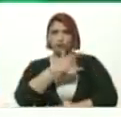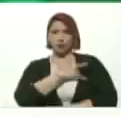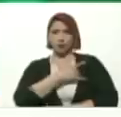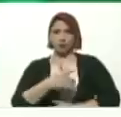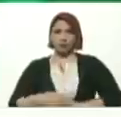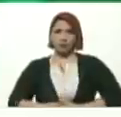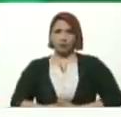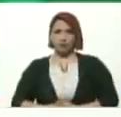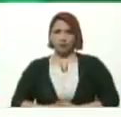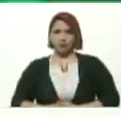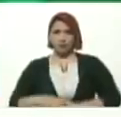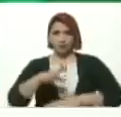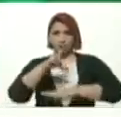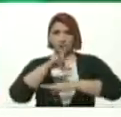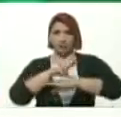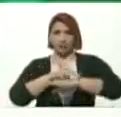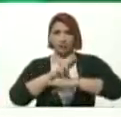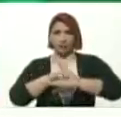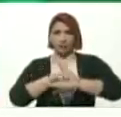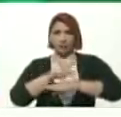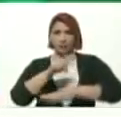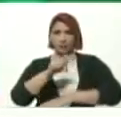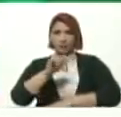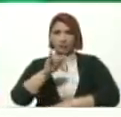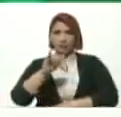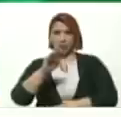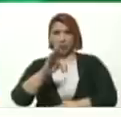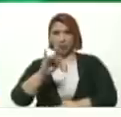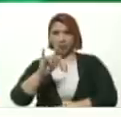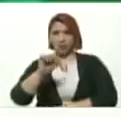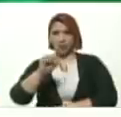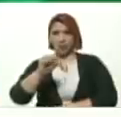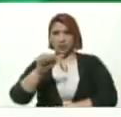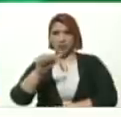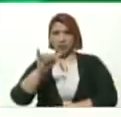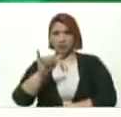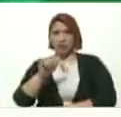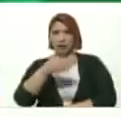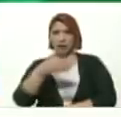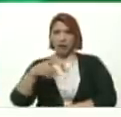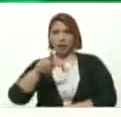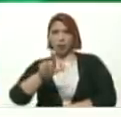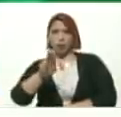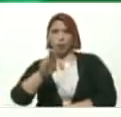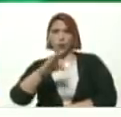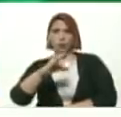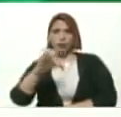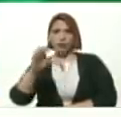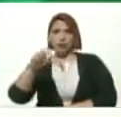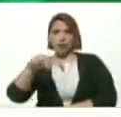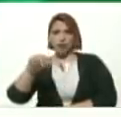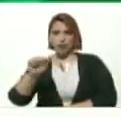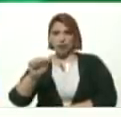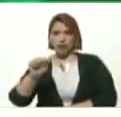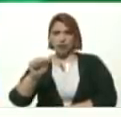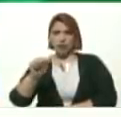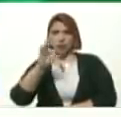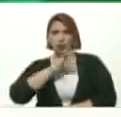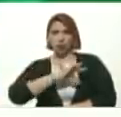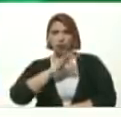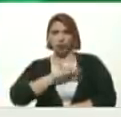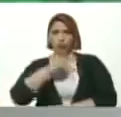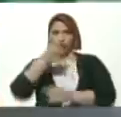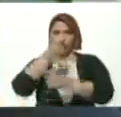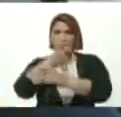A la doctora Tibisay Lucena Socióloga Graduada En la universidad